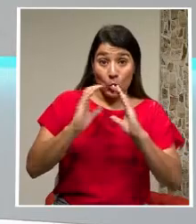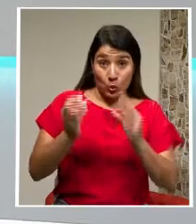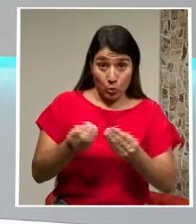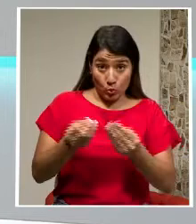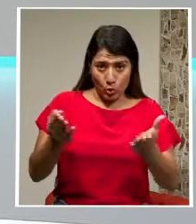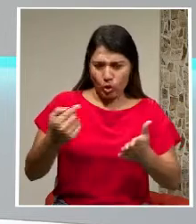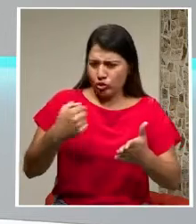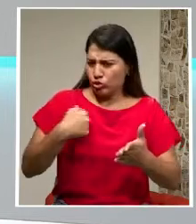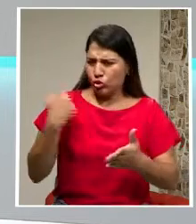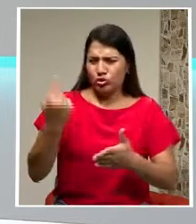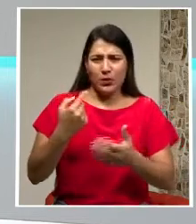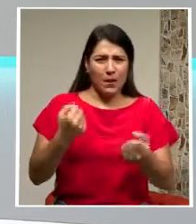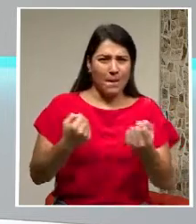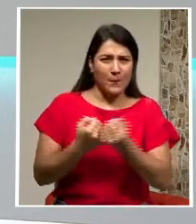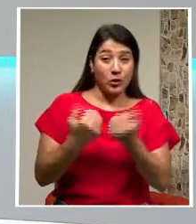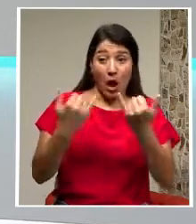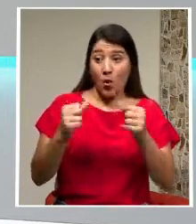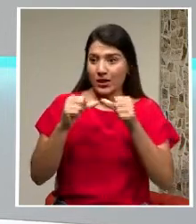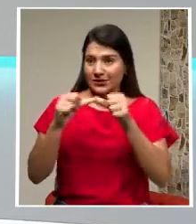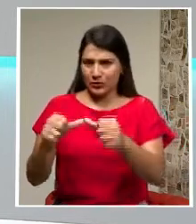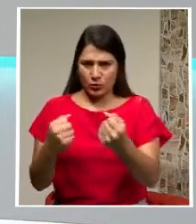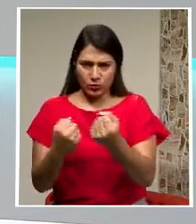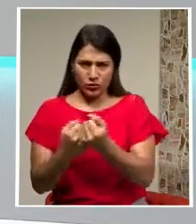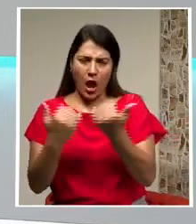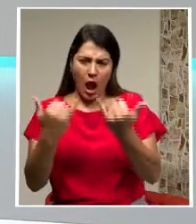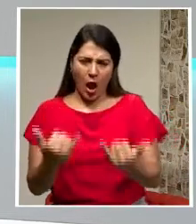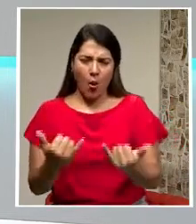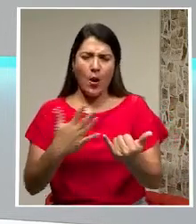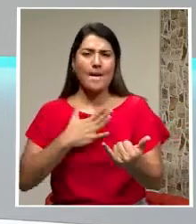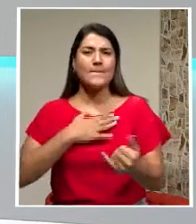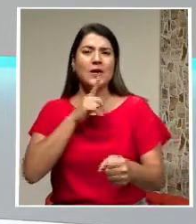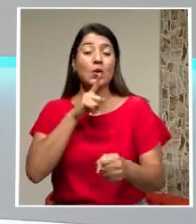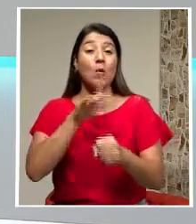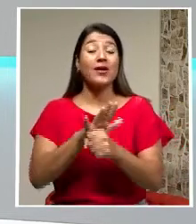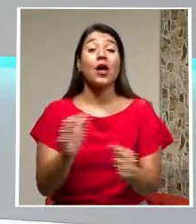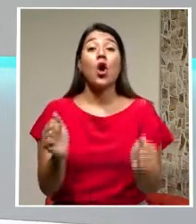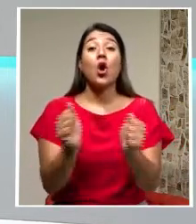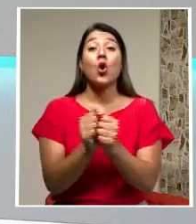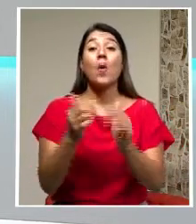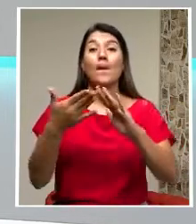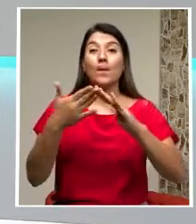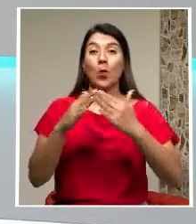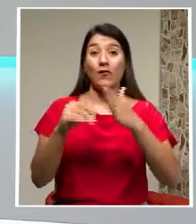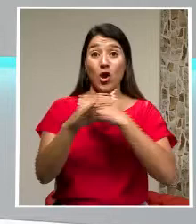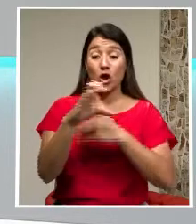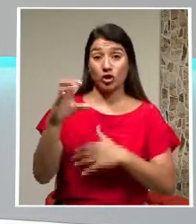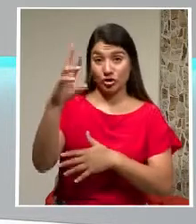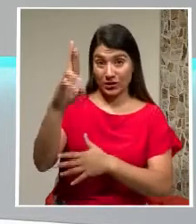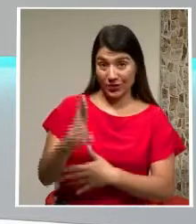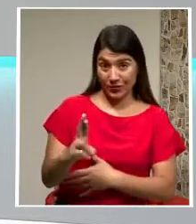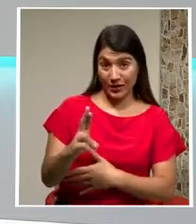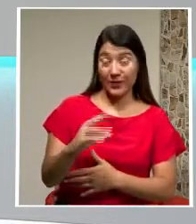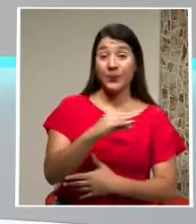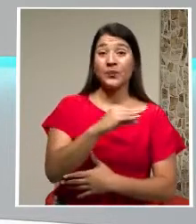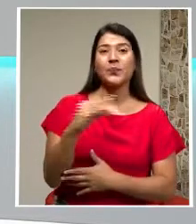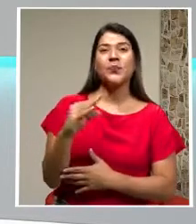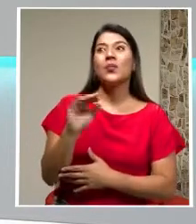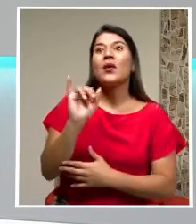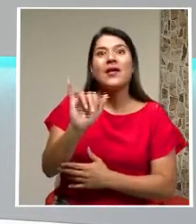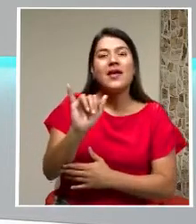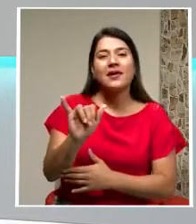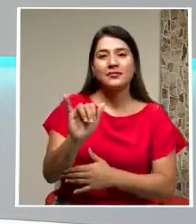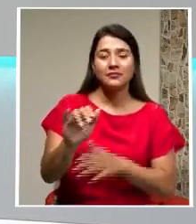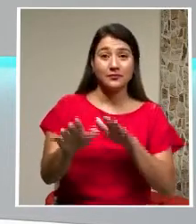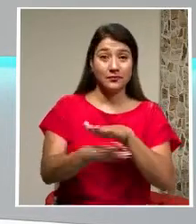Y que es mucho más Mi obligación ahora Y mi compromiso Con la población Costarricense Y Ernesto Esa es la